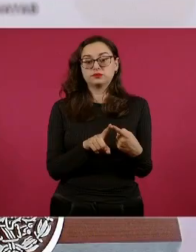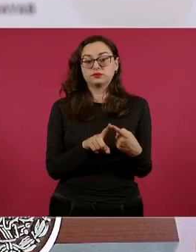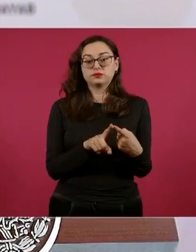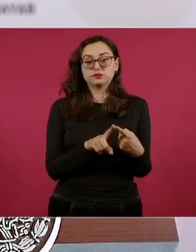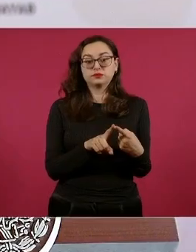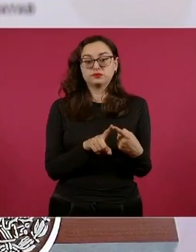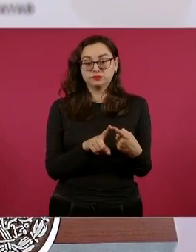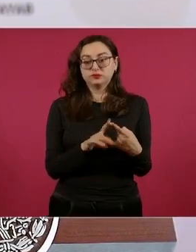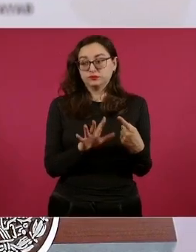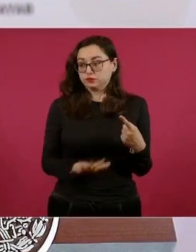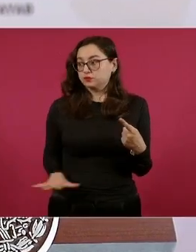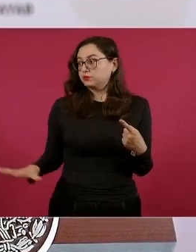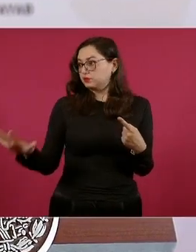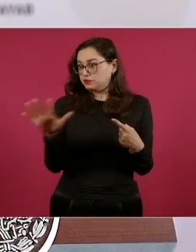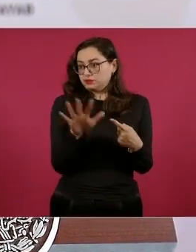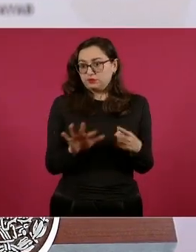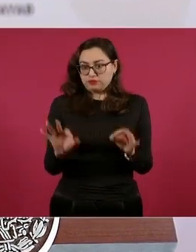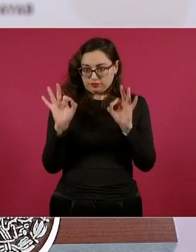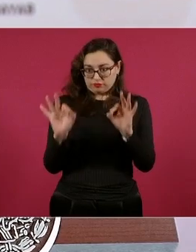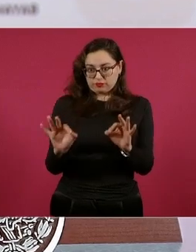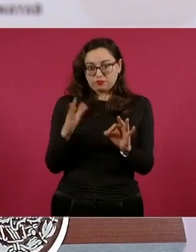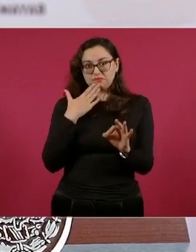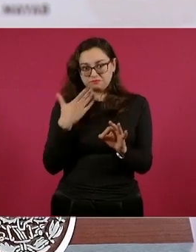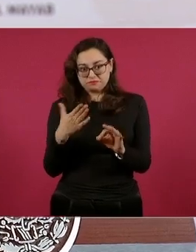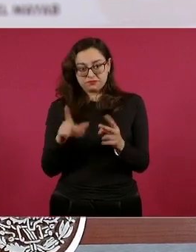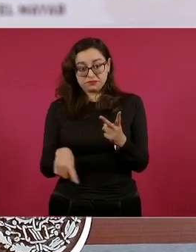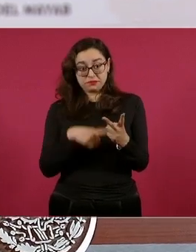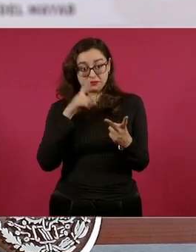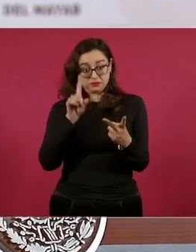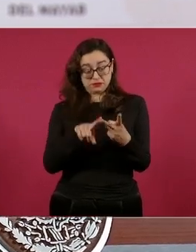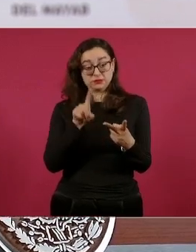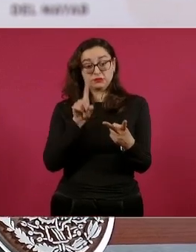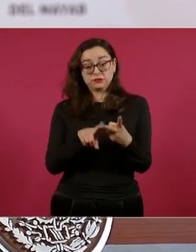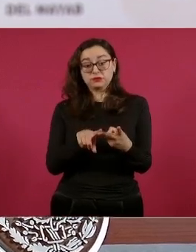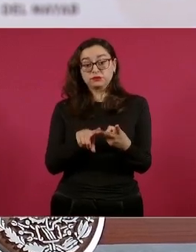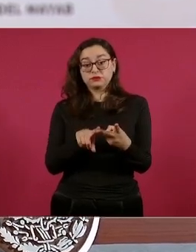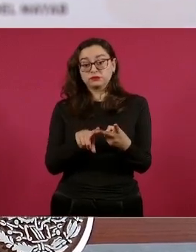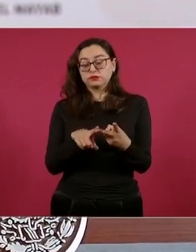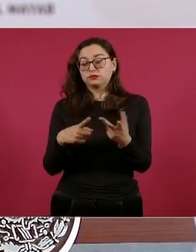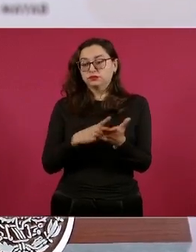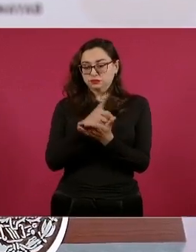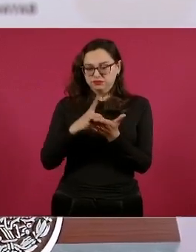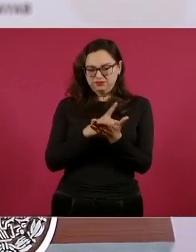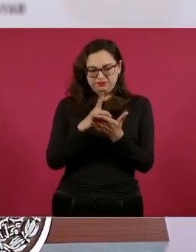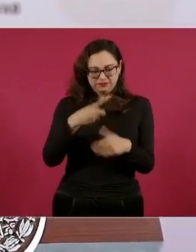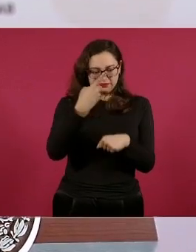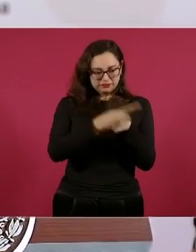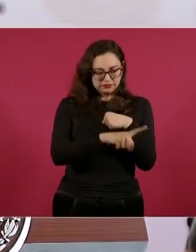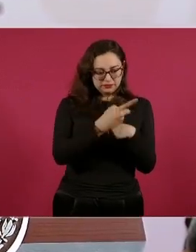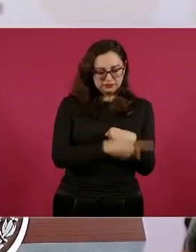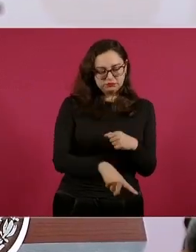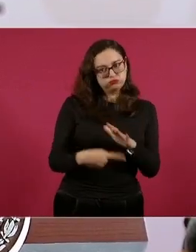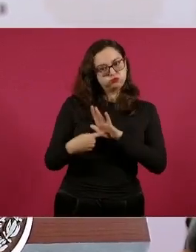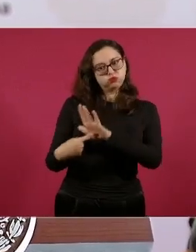tenga una sociedad mejor. Segundo, que haya mucha orientación del daño que causan las drogas.